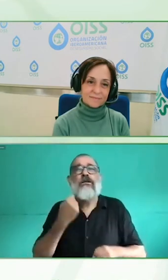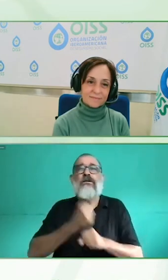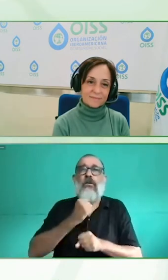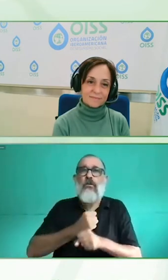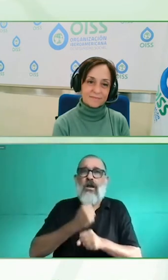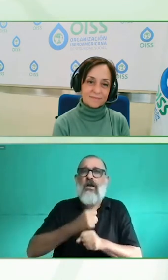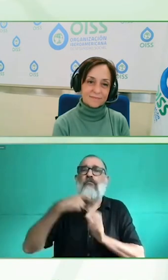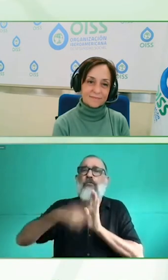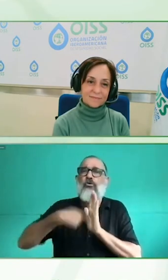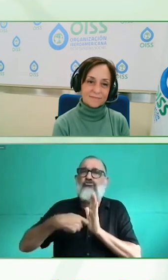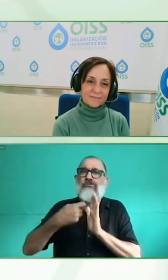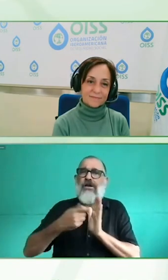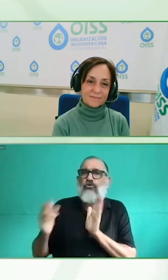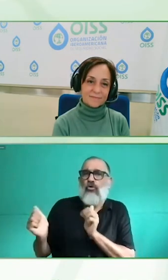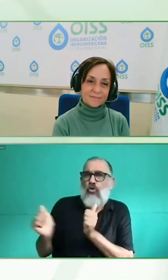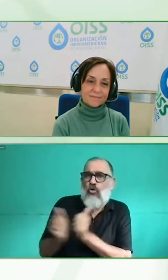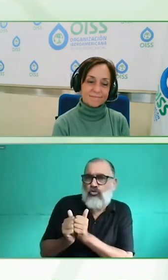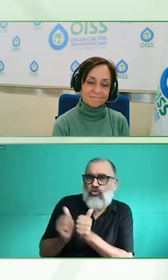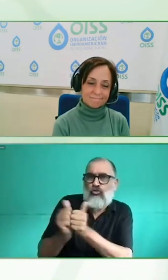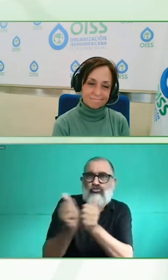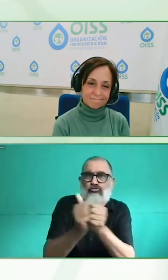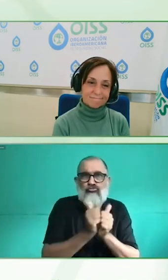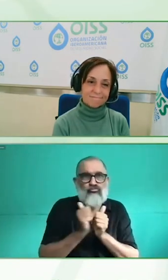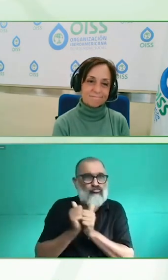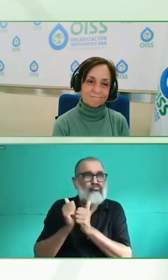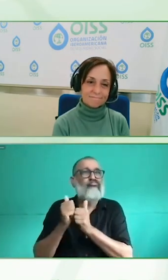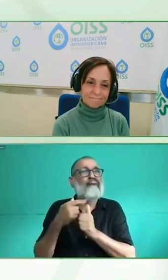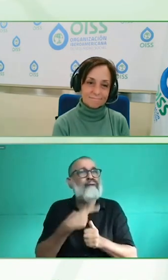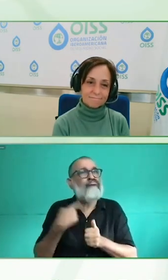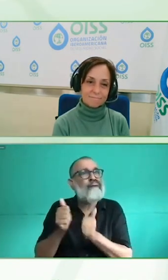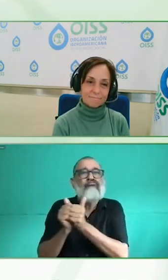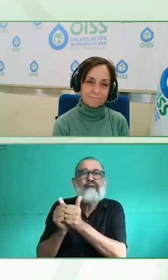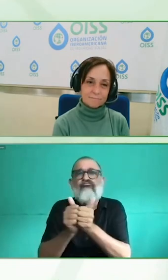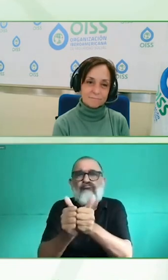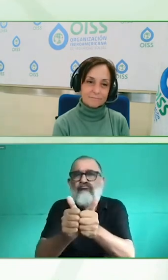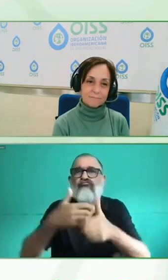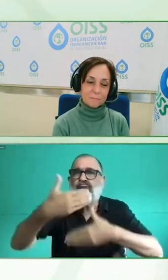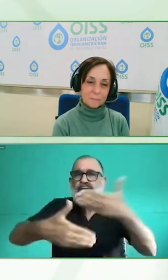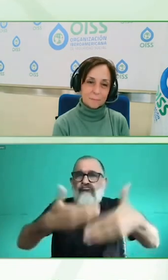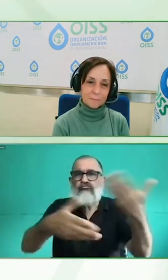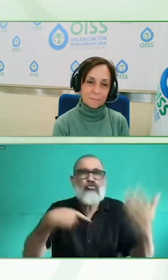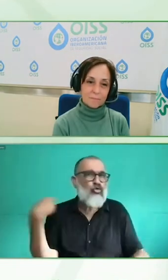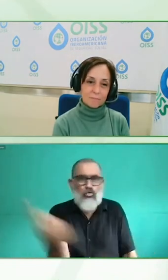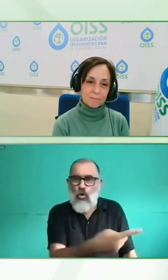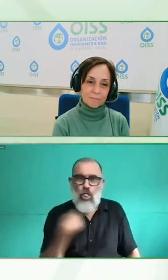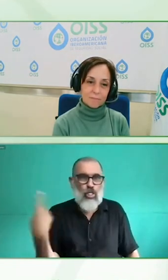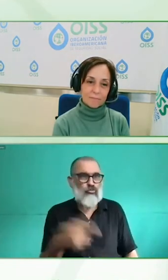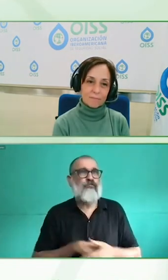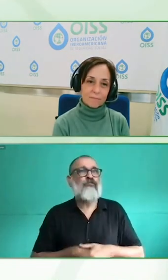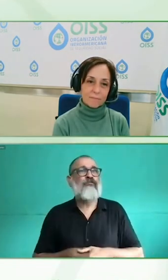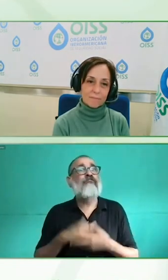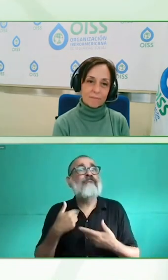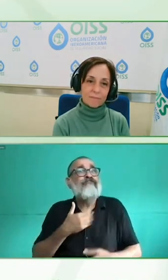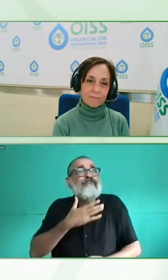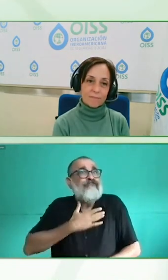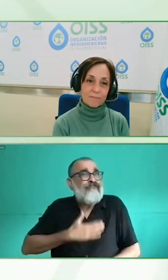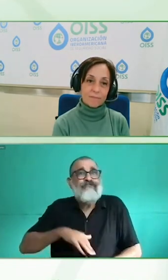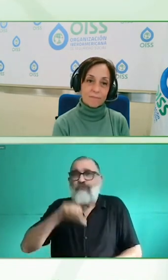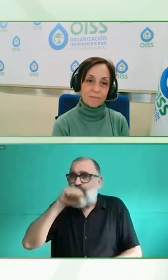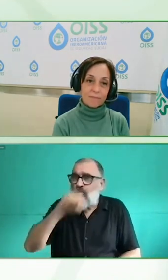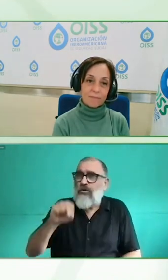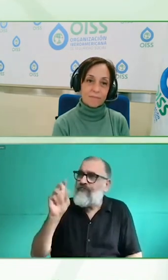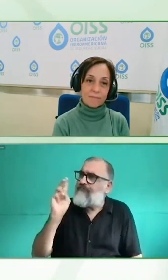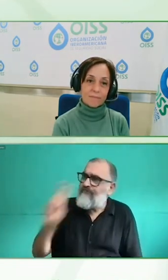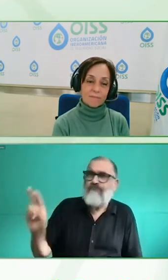lo que todo el mundo dice. La inversión, bueno, la inversión también depende de cómo empecemos y tampoco podemos pretender ser 100% accesibles de un día para otro.